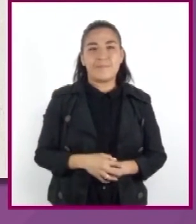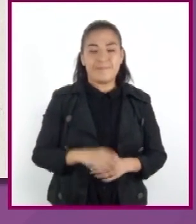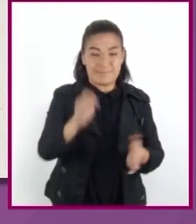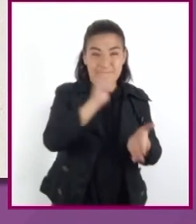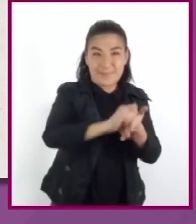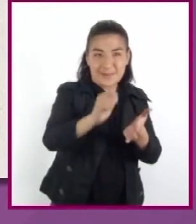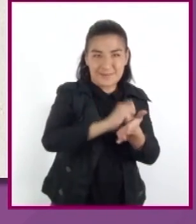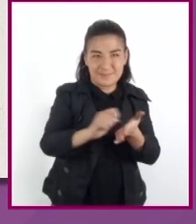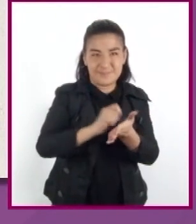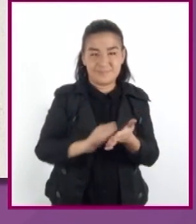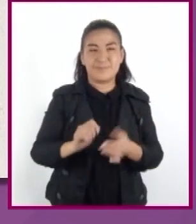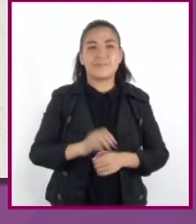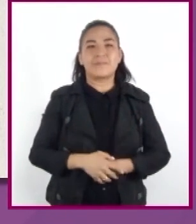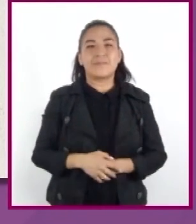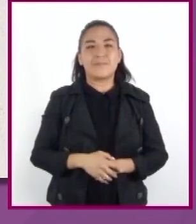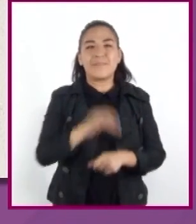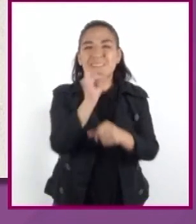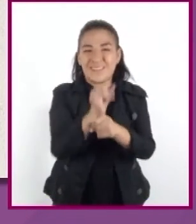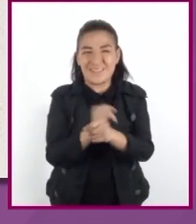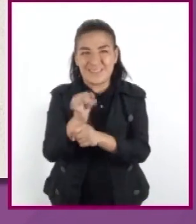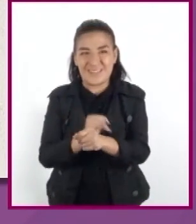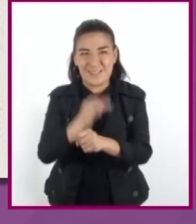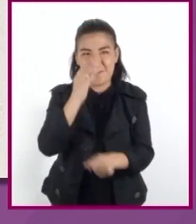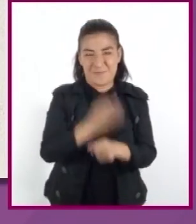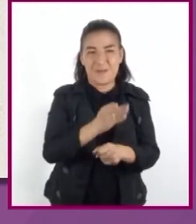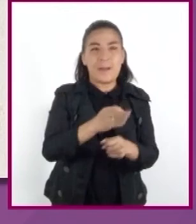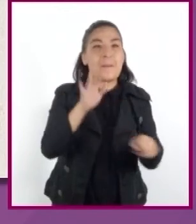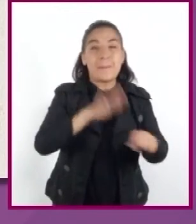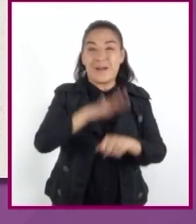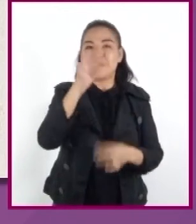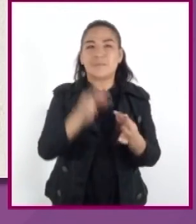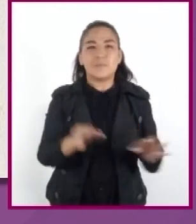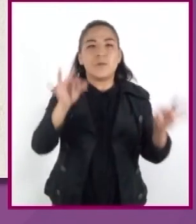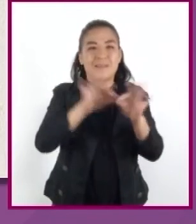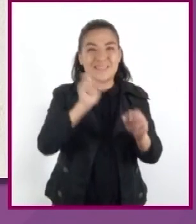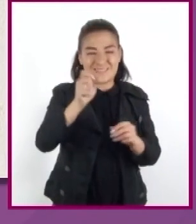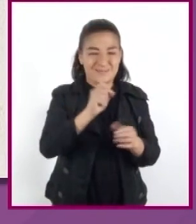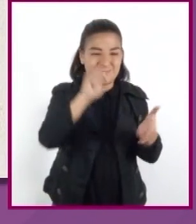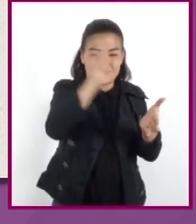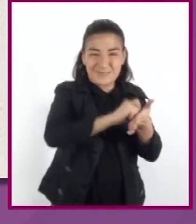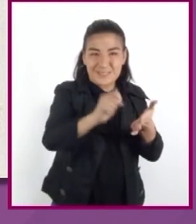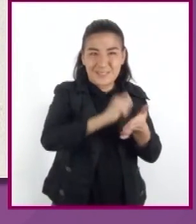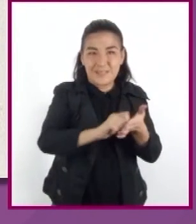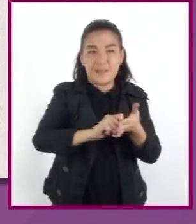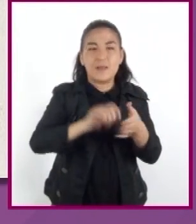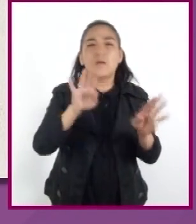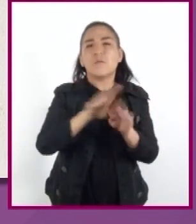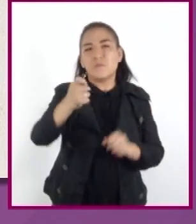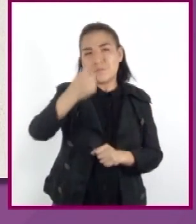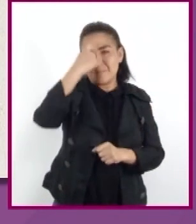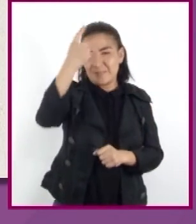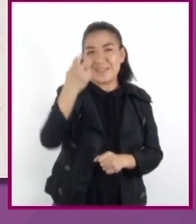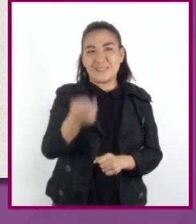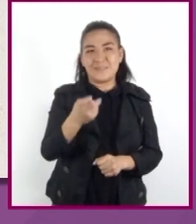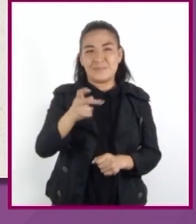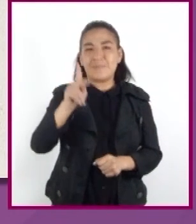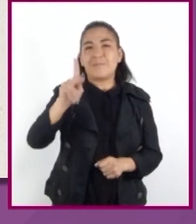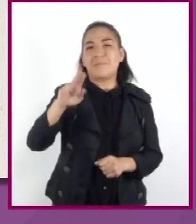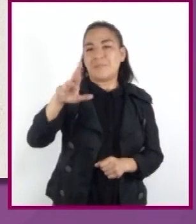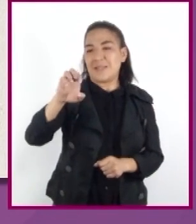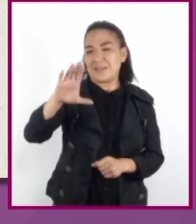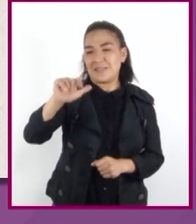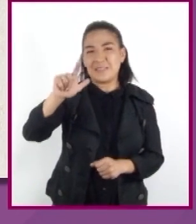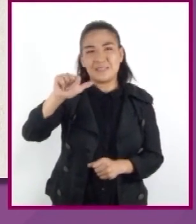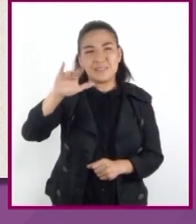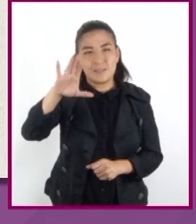Escritura. Las investigaciones más recientes sugieren que la escritura en Mesoamérica fue inventada durante el periodo preclásico